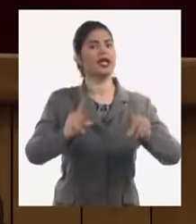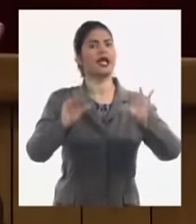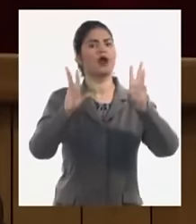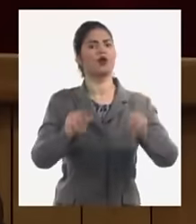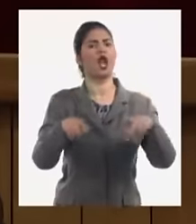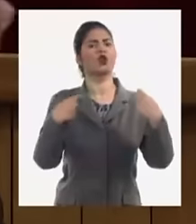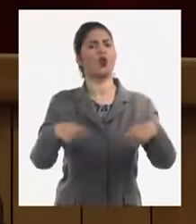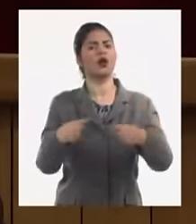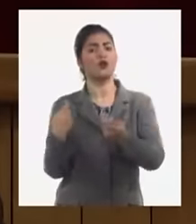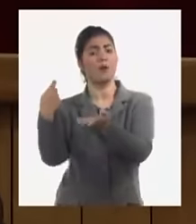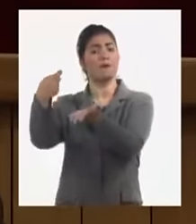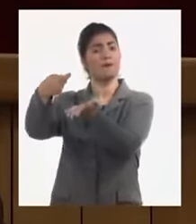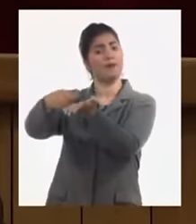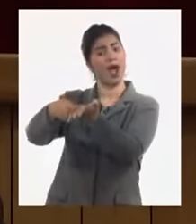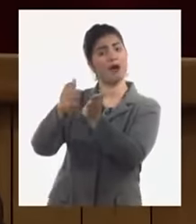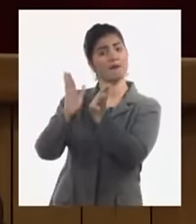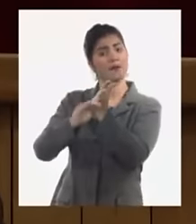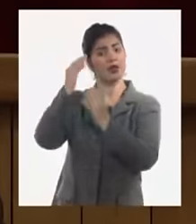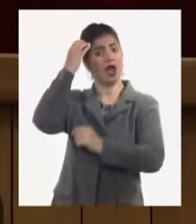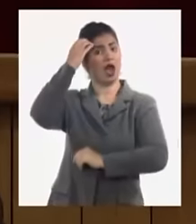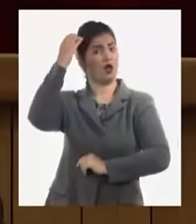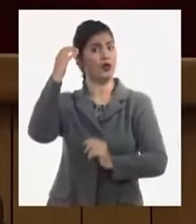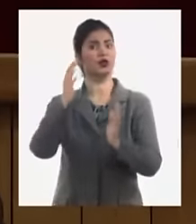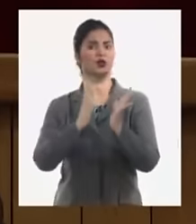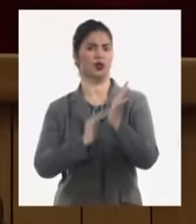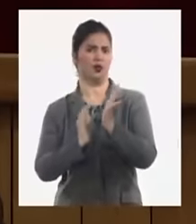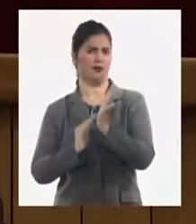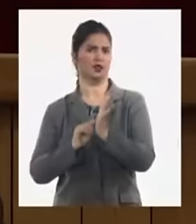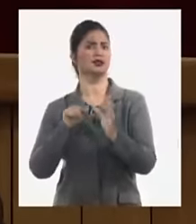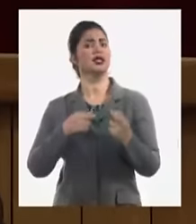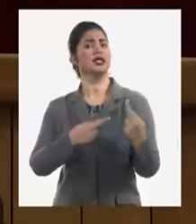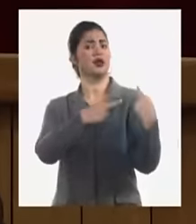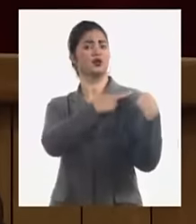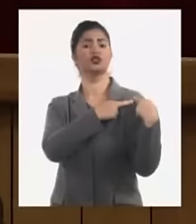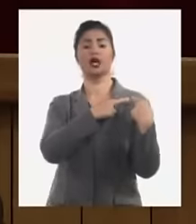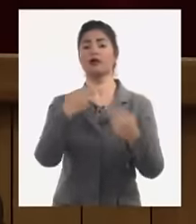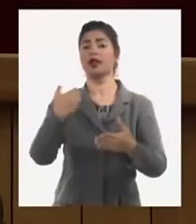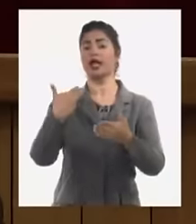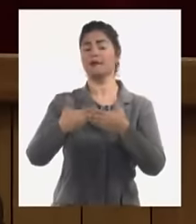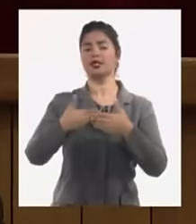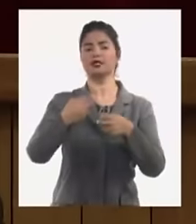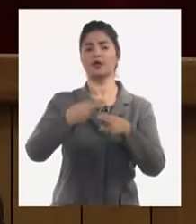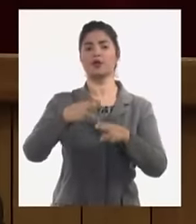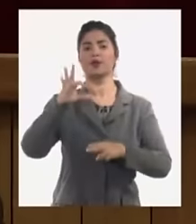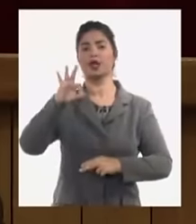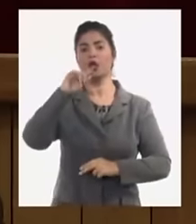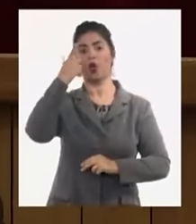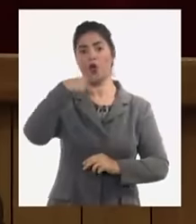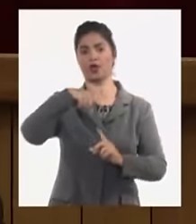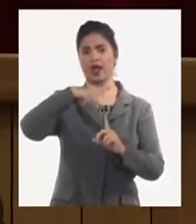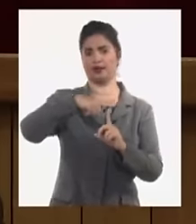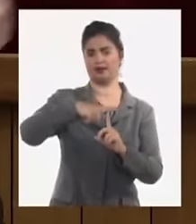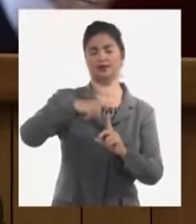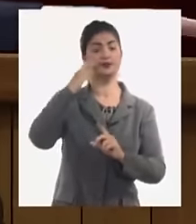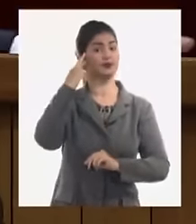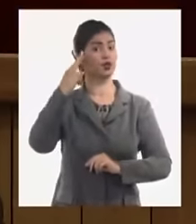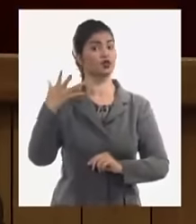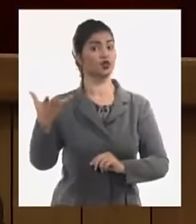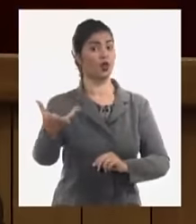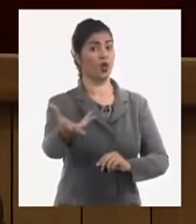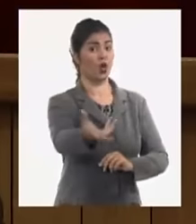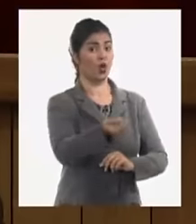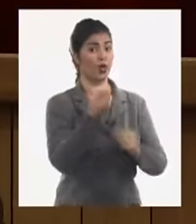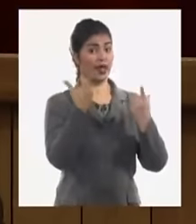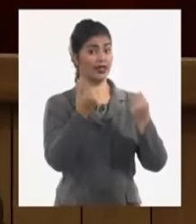funcionarios también hay problemas de remuneración a esas personas que juegan un papel importante y recordar que todo el dinero que se recaude y se